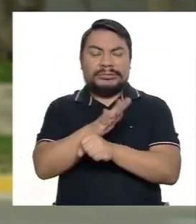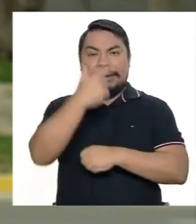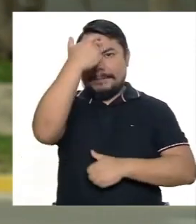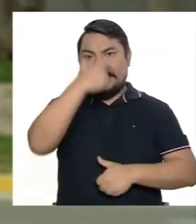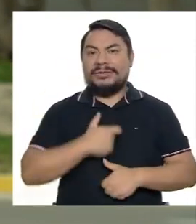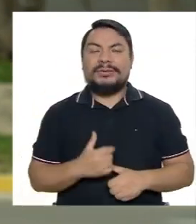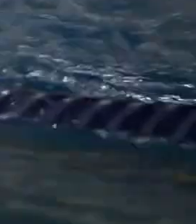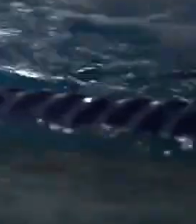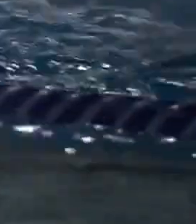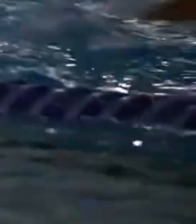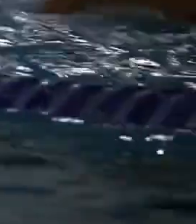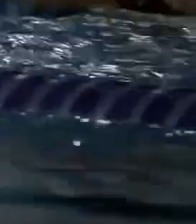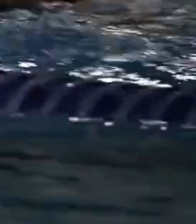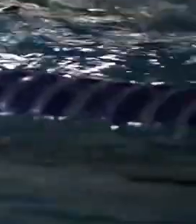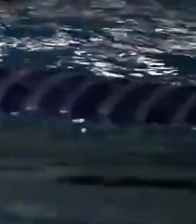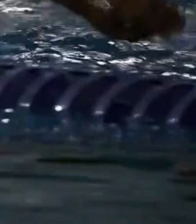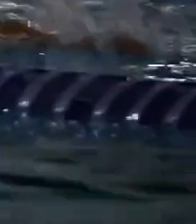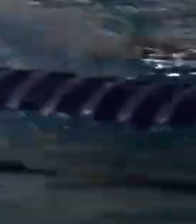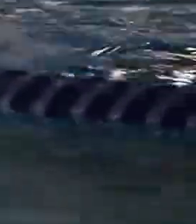íntegro de la persona.